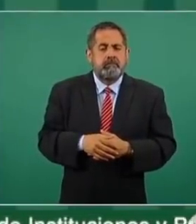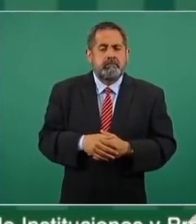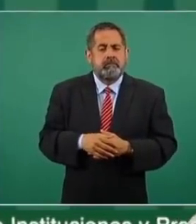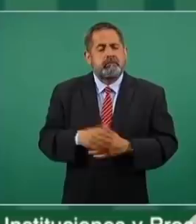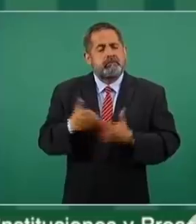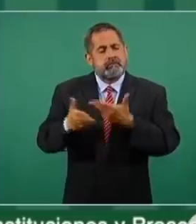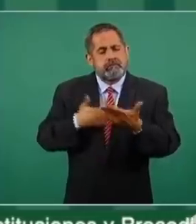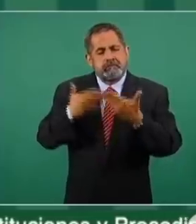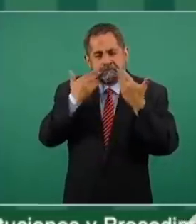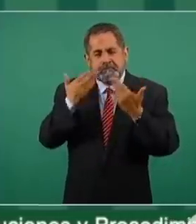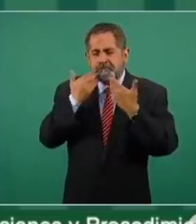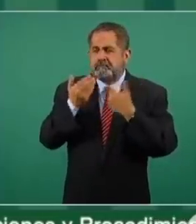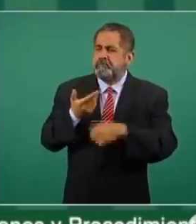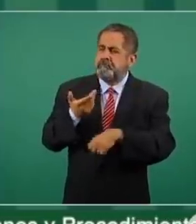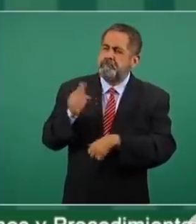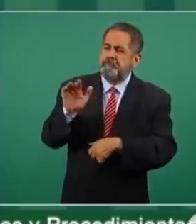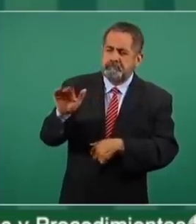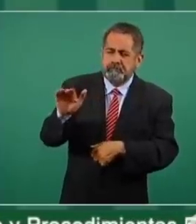amigablemente